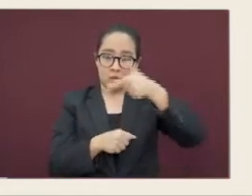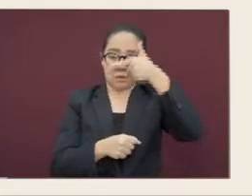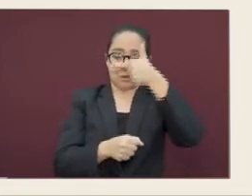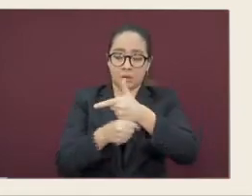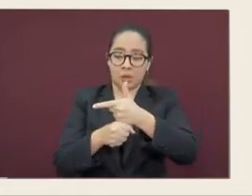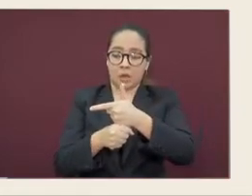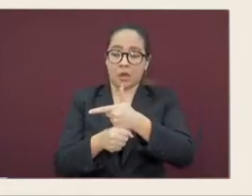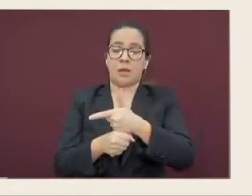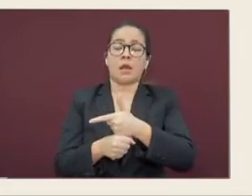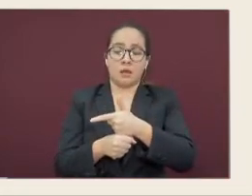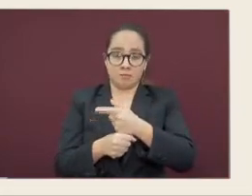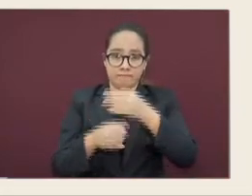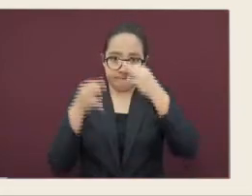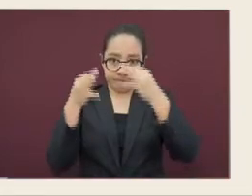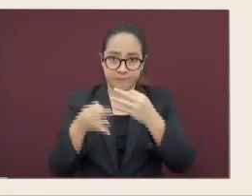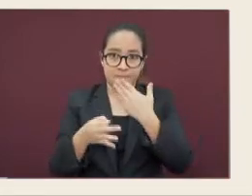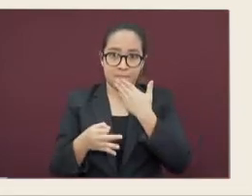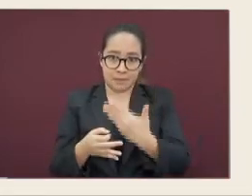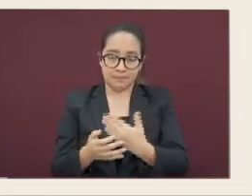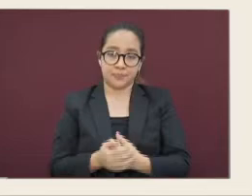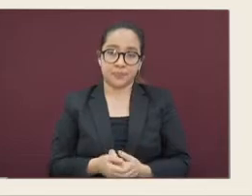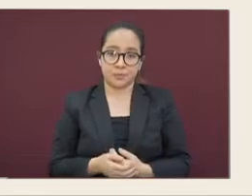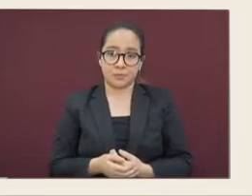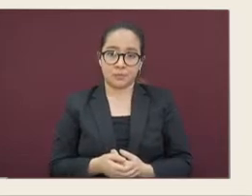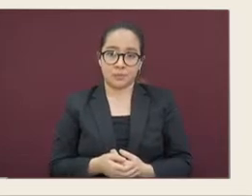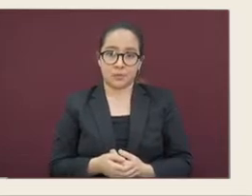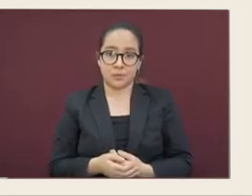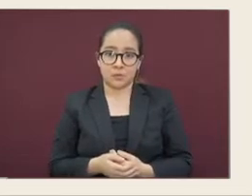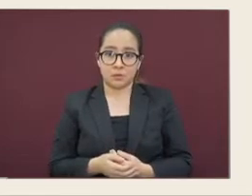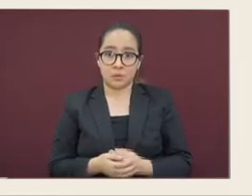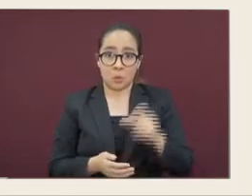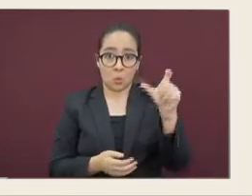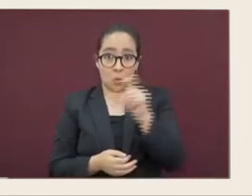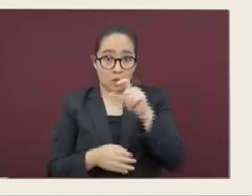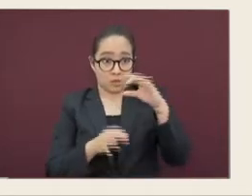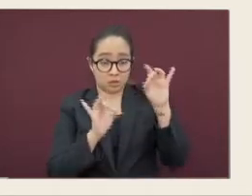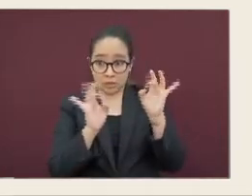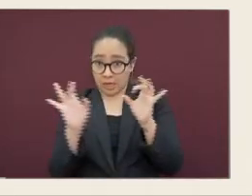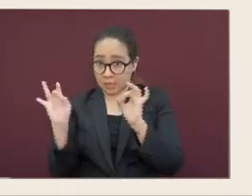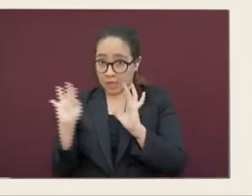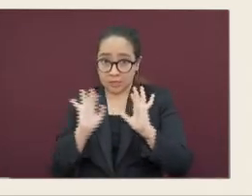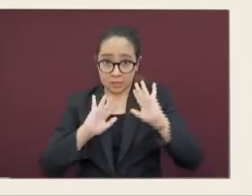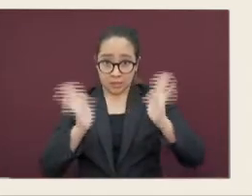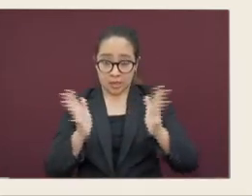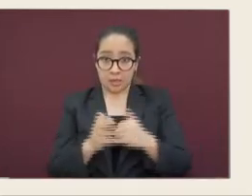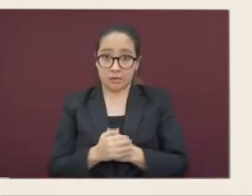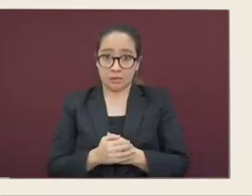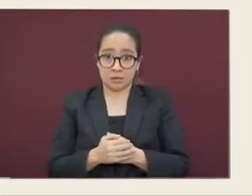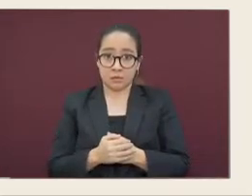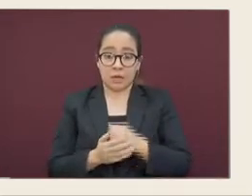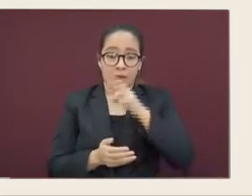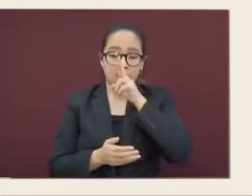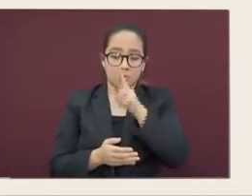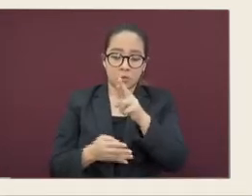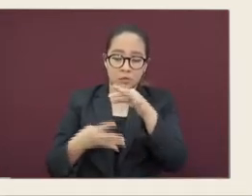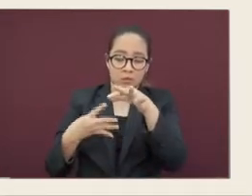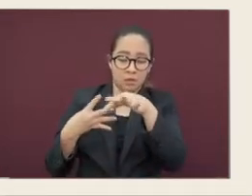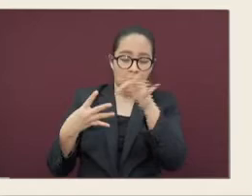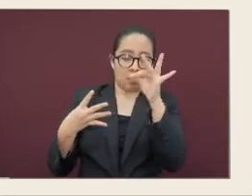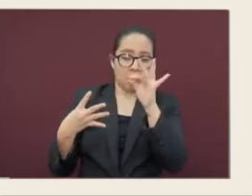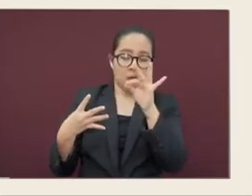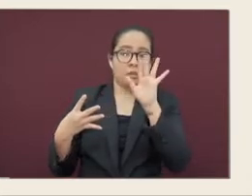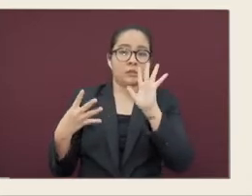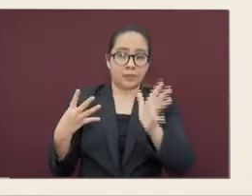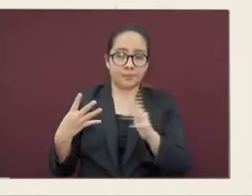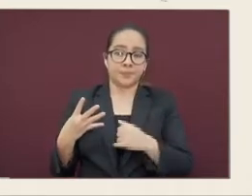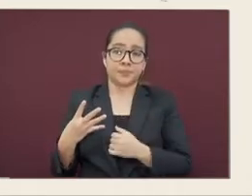correcto. Una vez que lo tengan, seleccionen la respuesta. Después